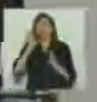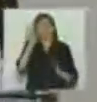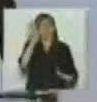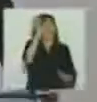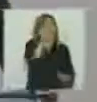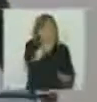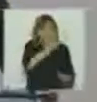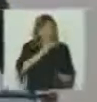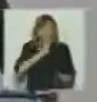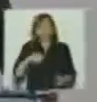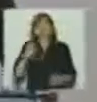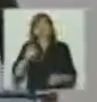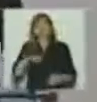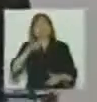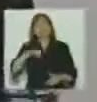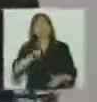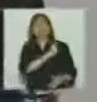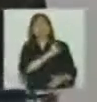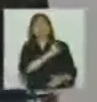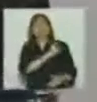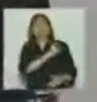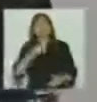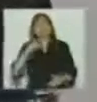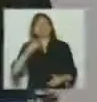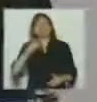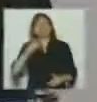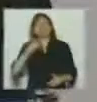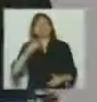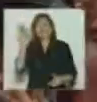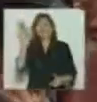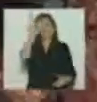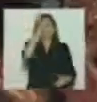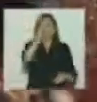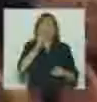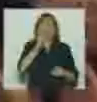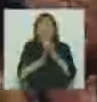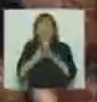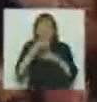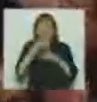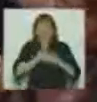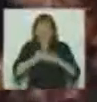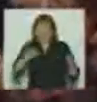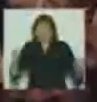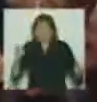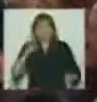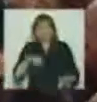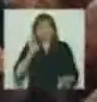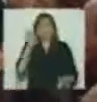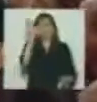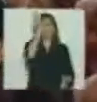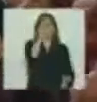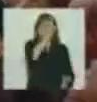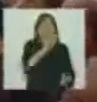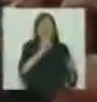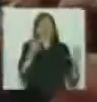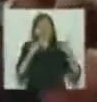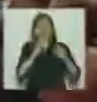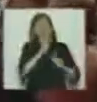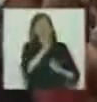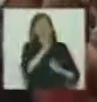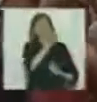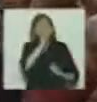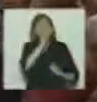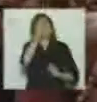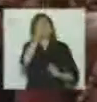todas las universidades nacionales públicas de nuestro país que a partir de ahora ya se les